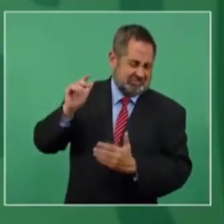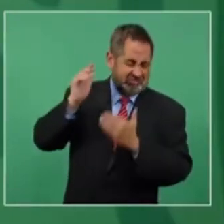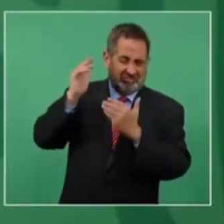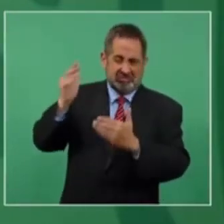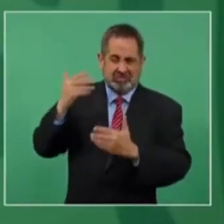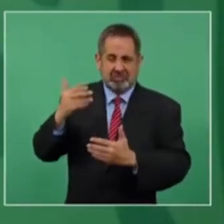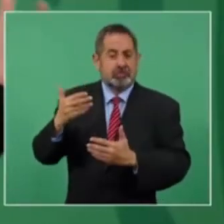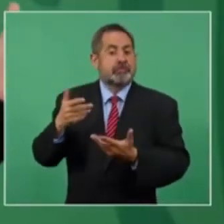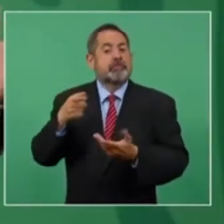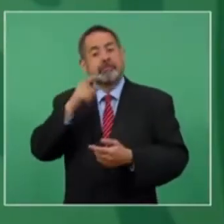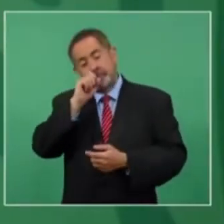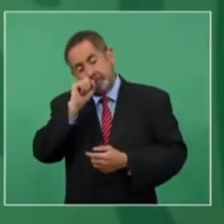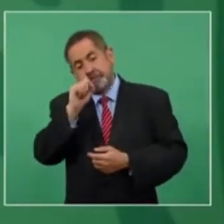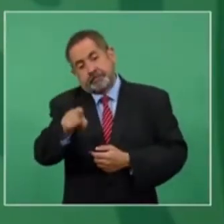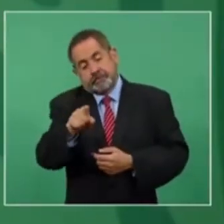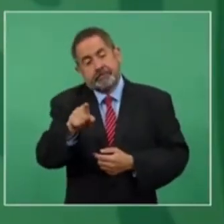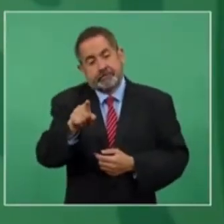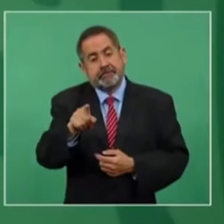pero también